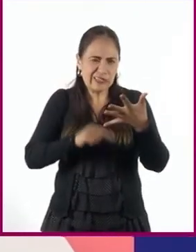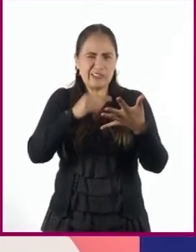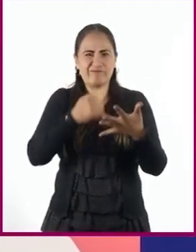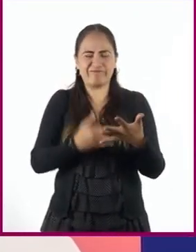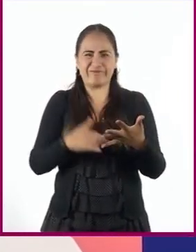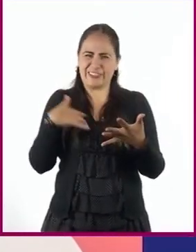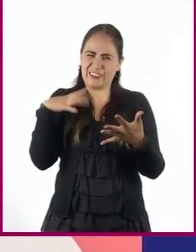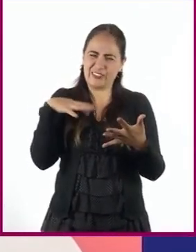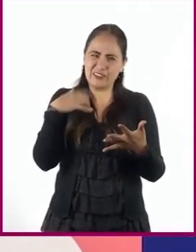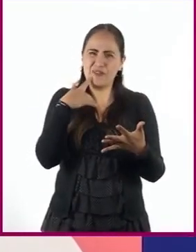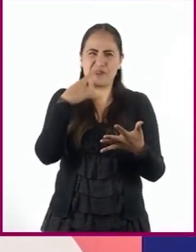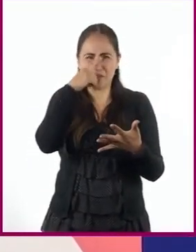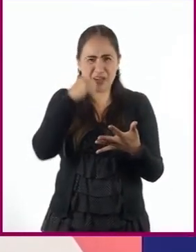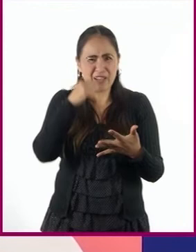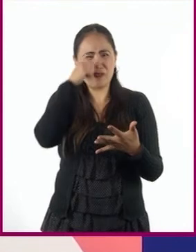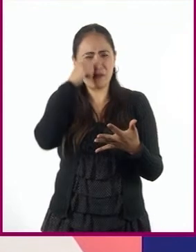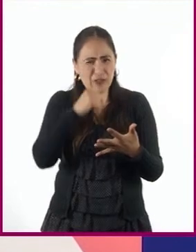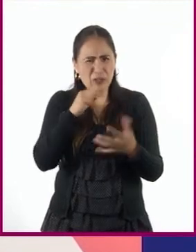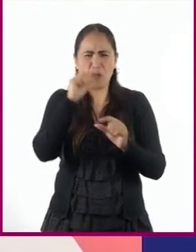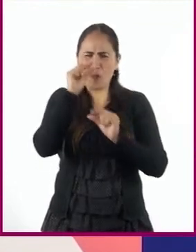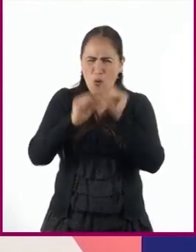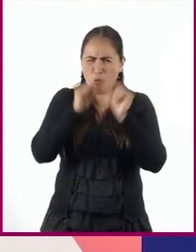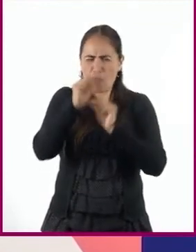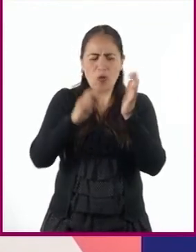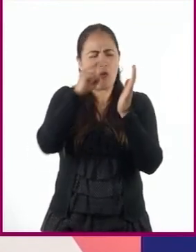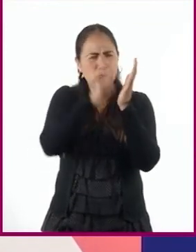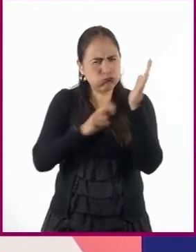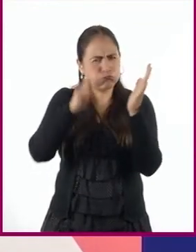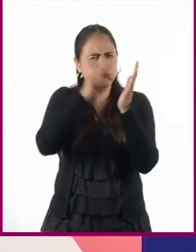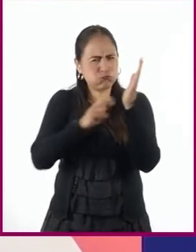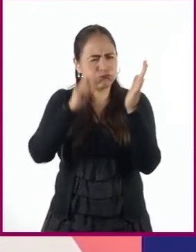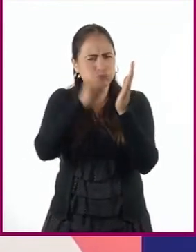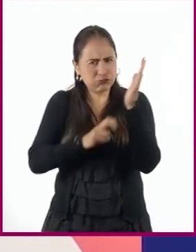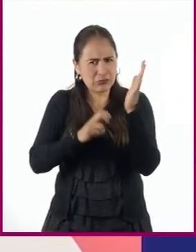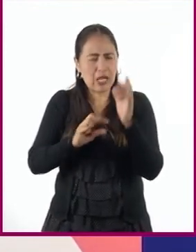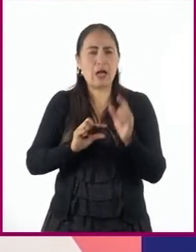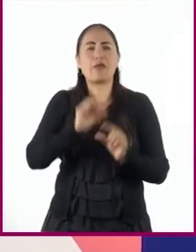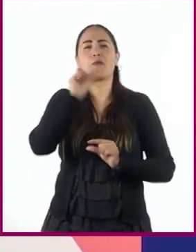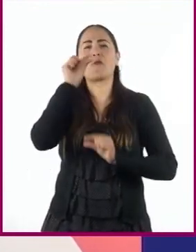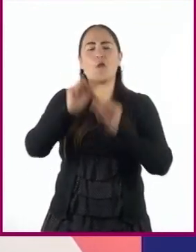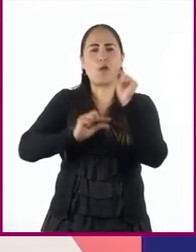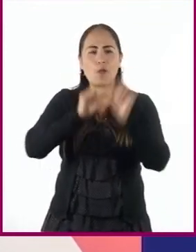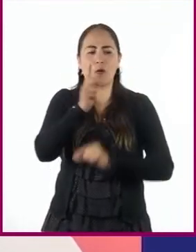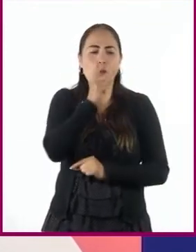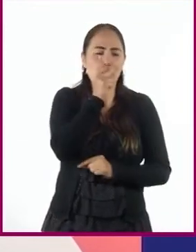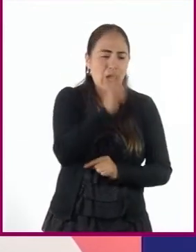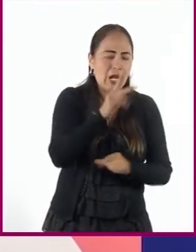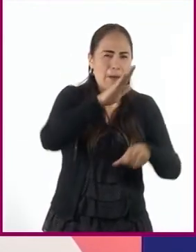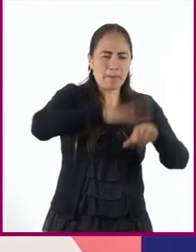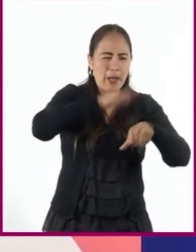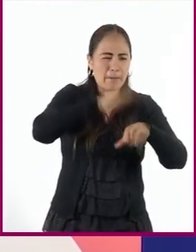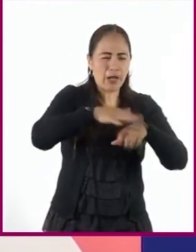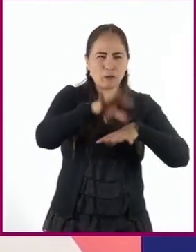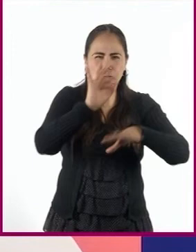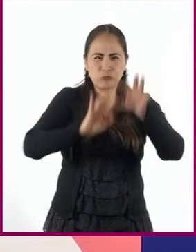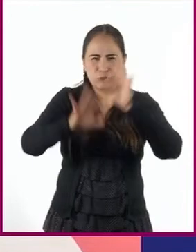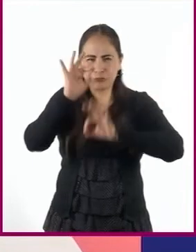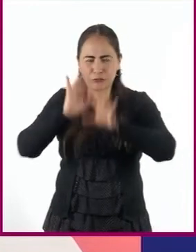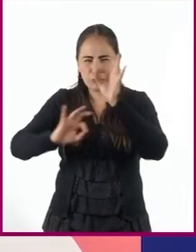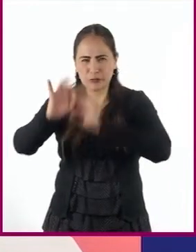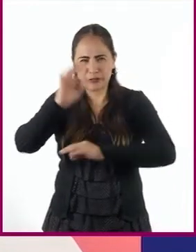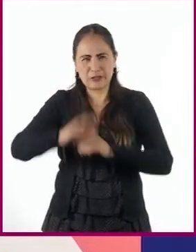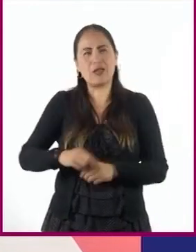traten de corregirlo poco a poco. E irán adquiriendo mayor vocabulario e identificando las situaciones